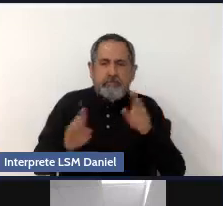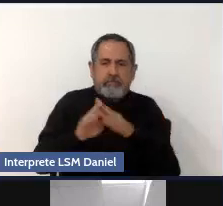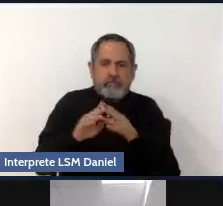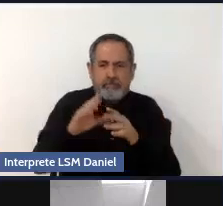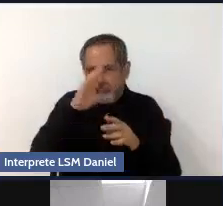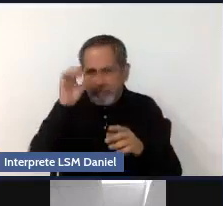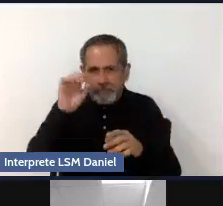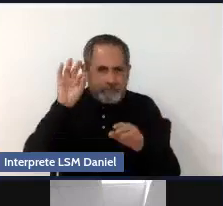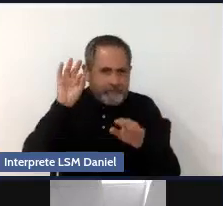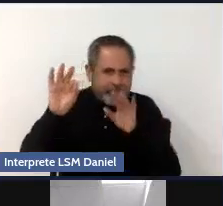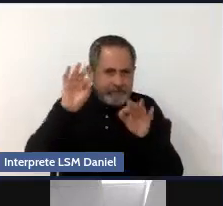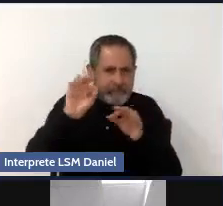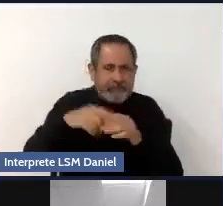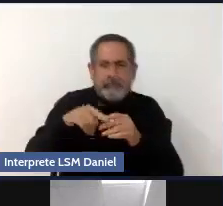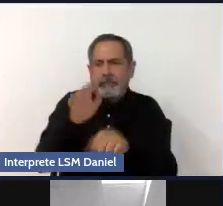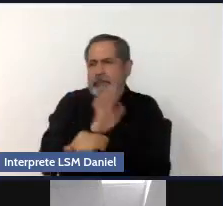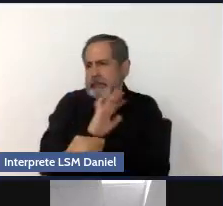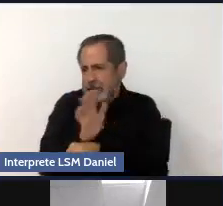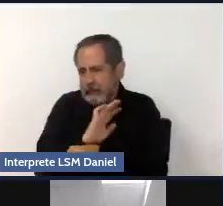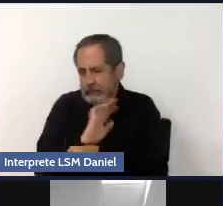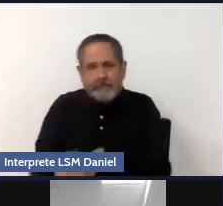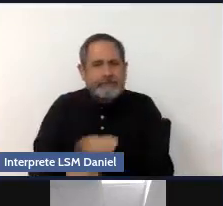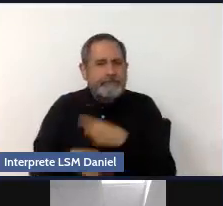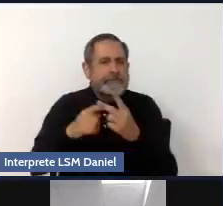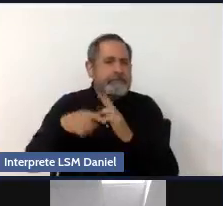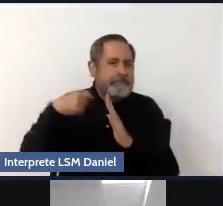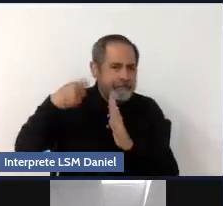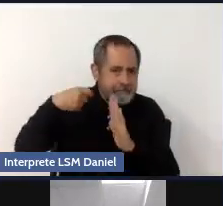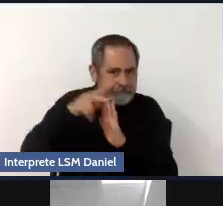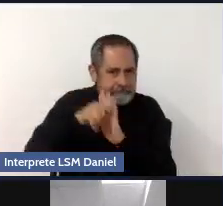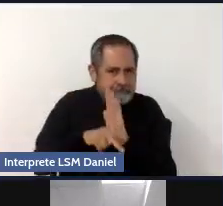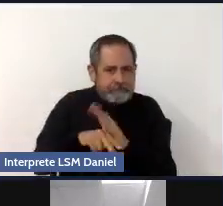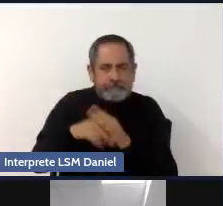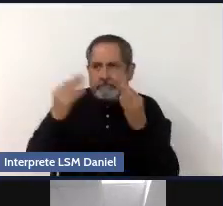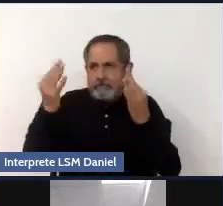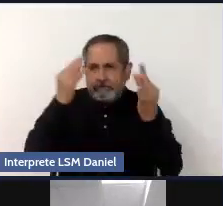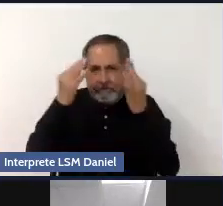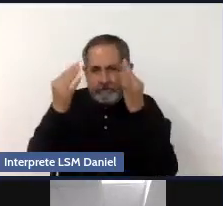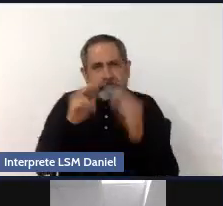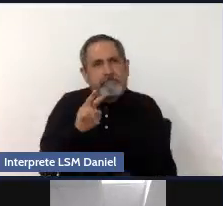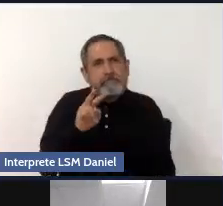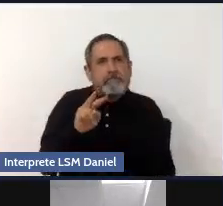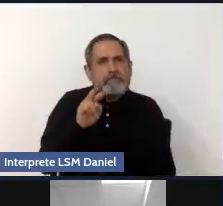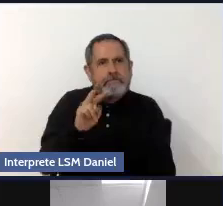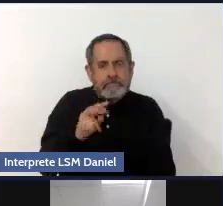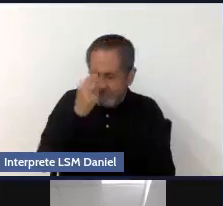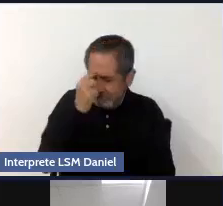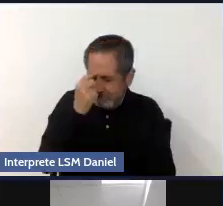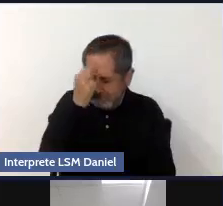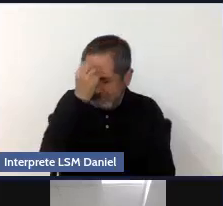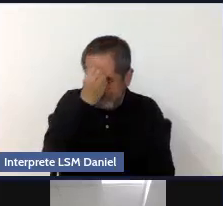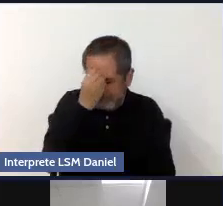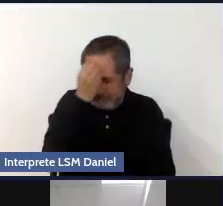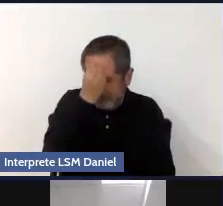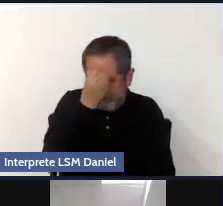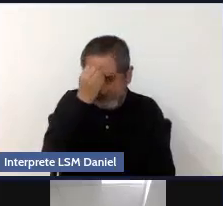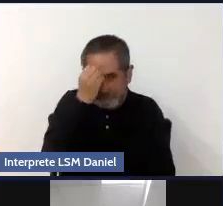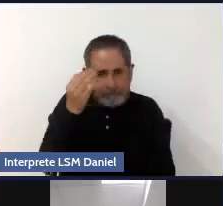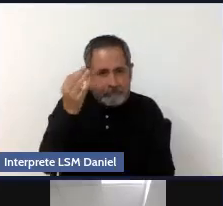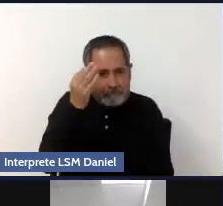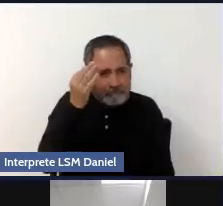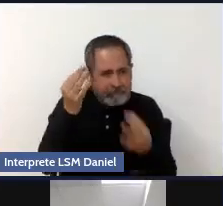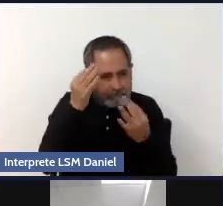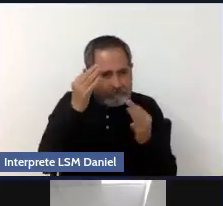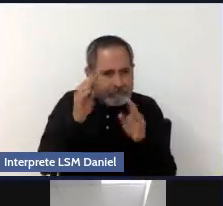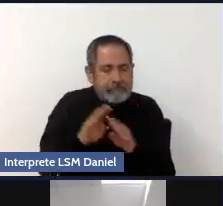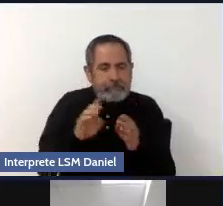en las películas, en videos. Ahí está, está presente siempre, casi siempre, eh,